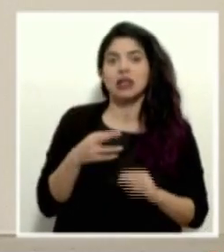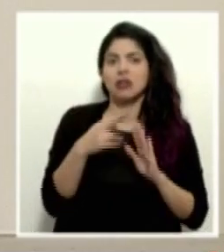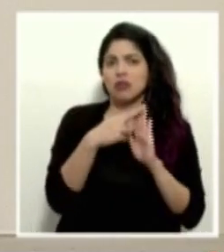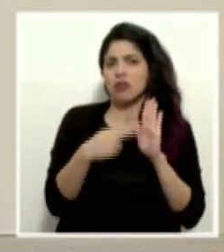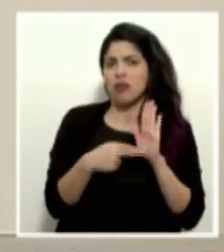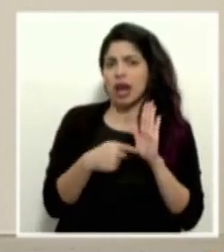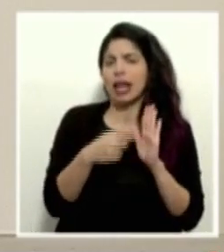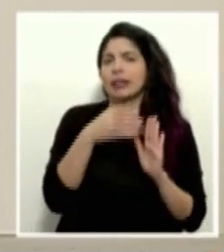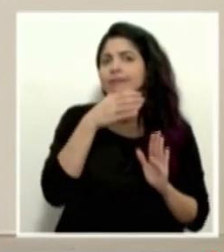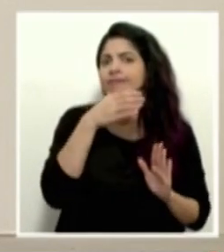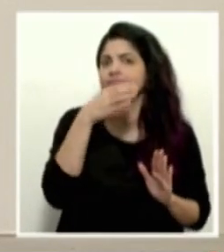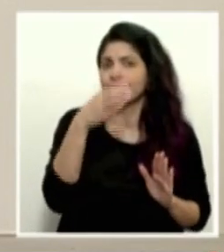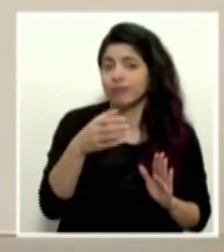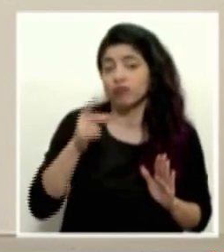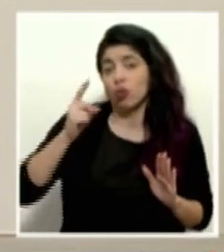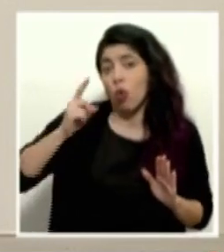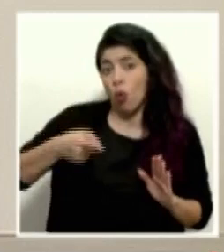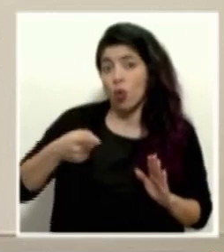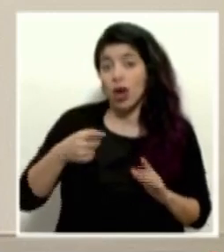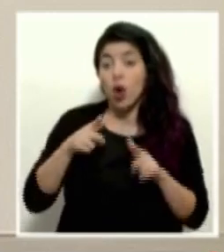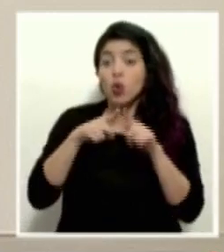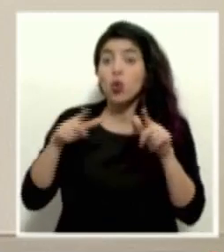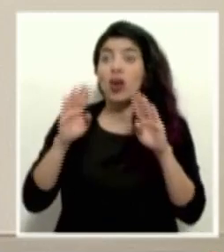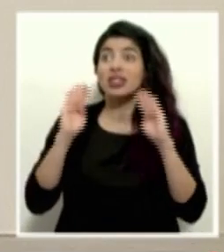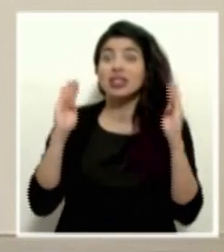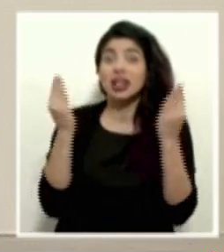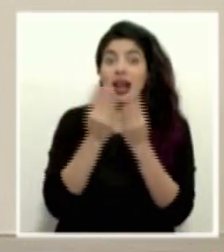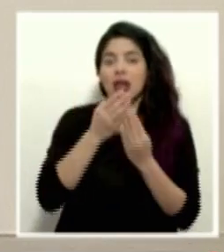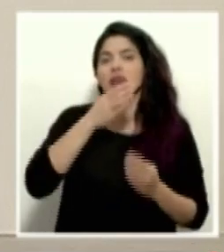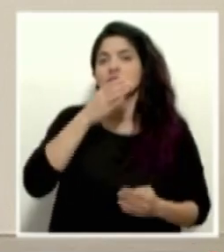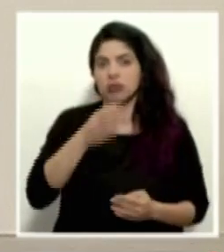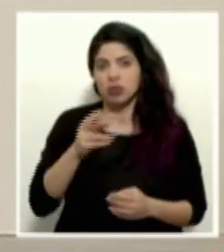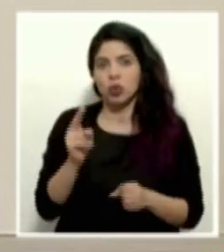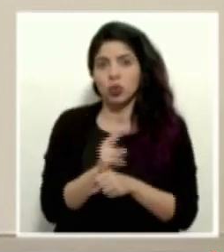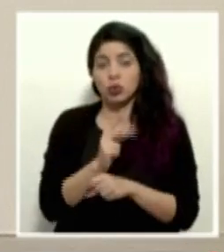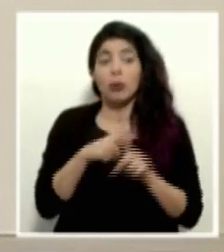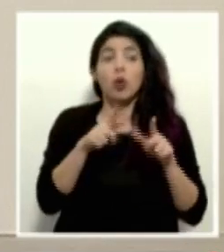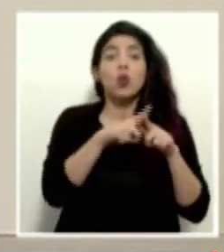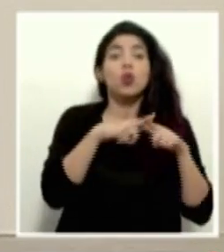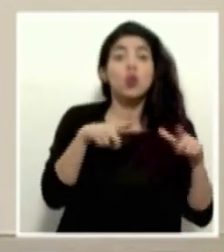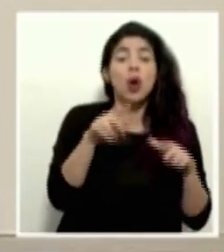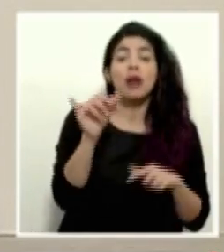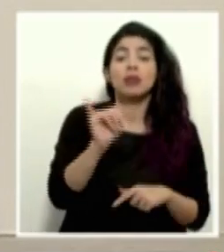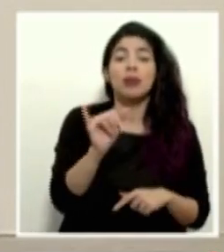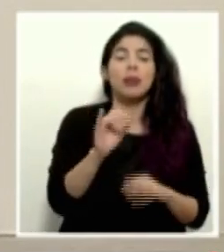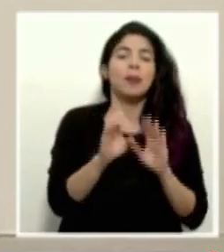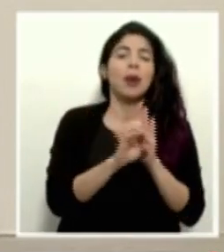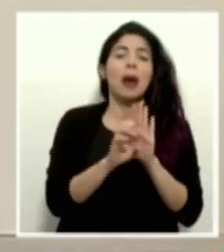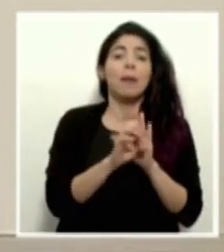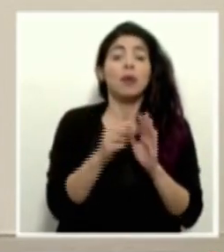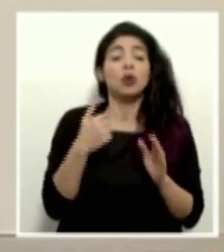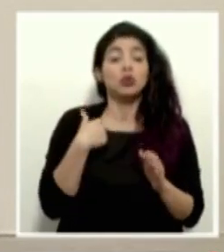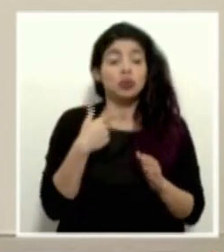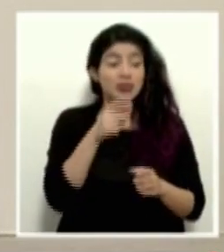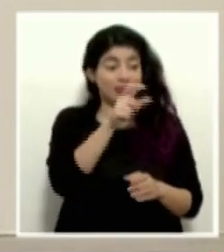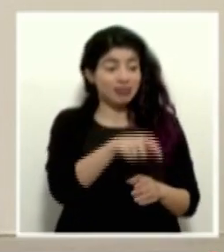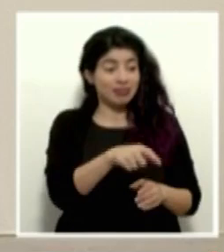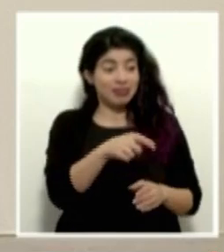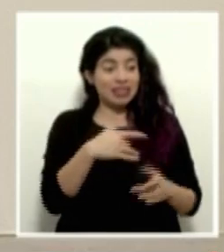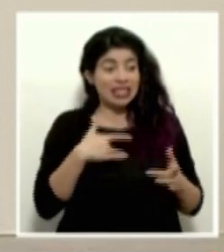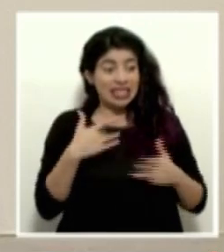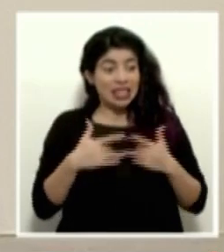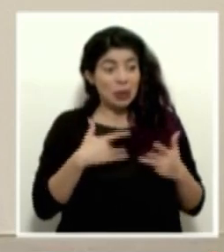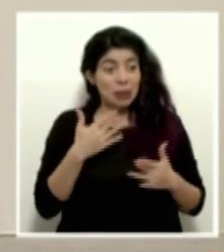muy, muy recomendada, de hecho que es obligatoria en lugares cerrados, pero es muy recomendada en otros recintos, incluso como hablaba, en caso de estar cuidando a paciente con